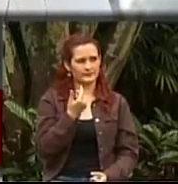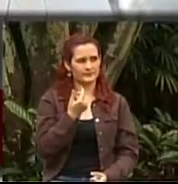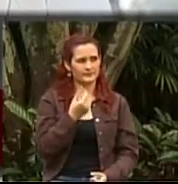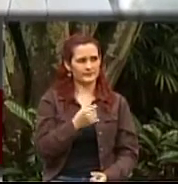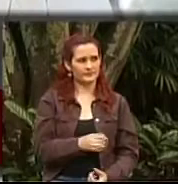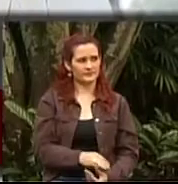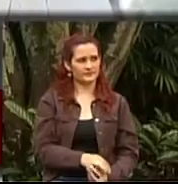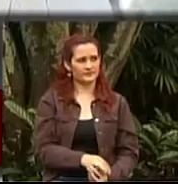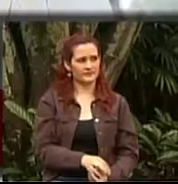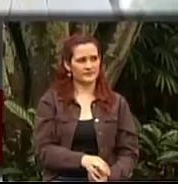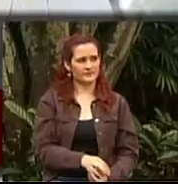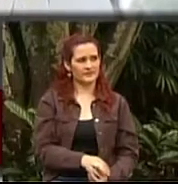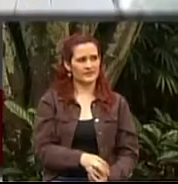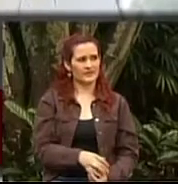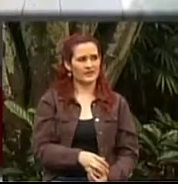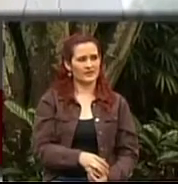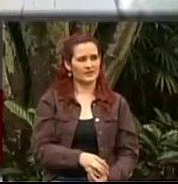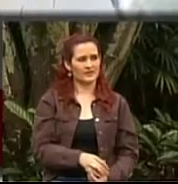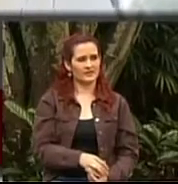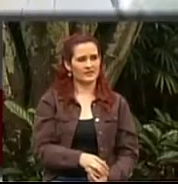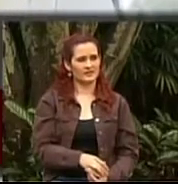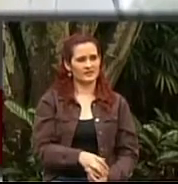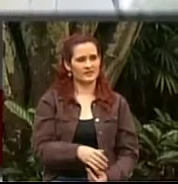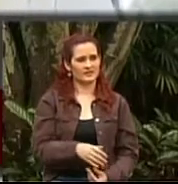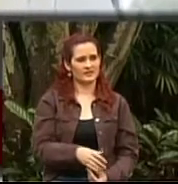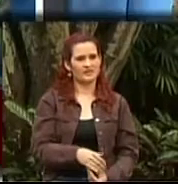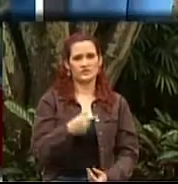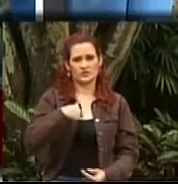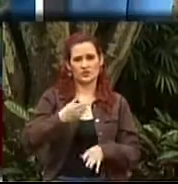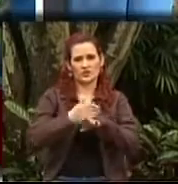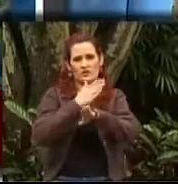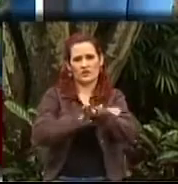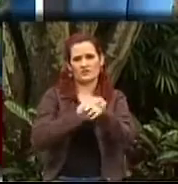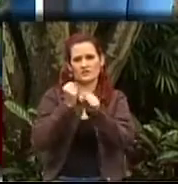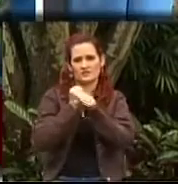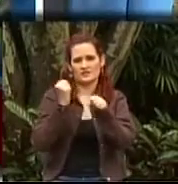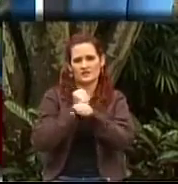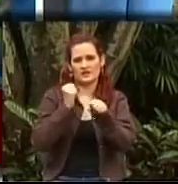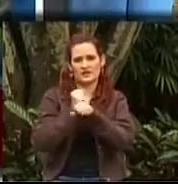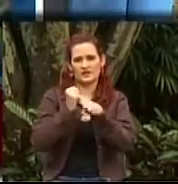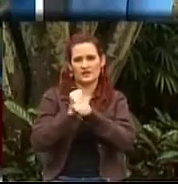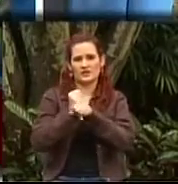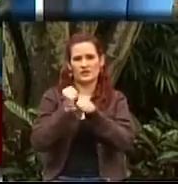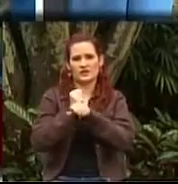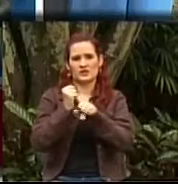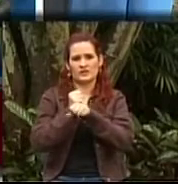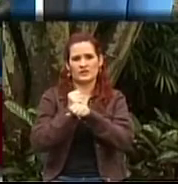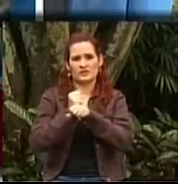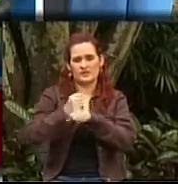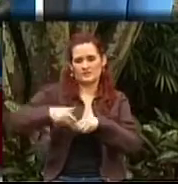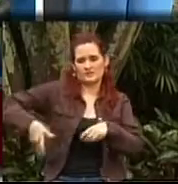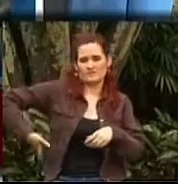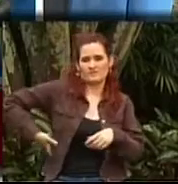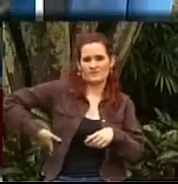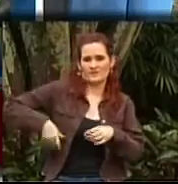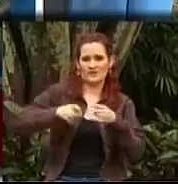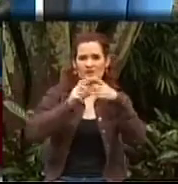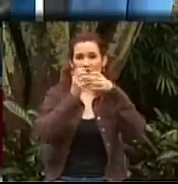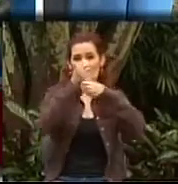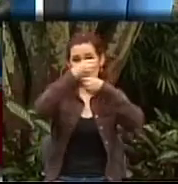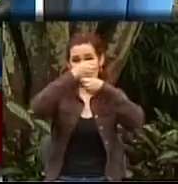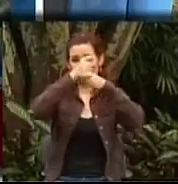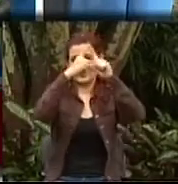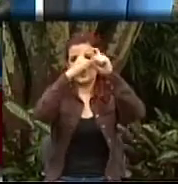Lo que pasa es que yo recibí, mientras laboraba, me dio un desgarre en la zona lumbar. Entre